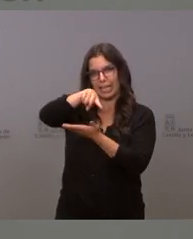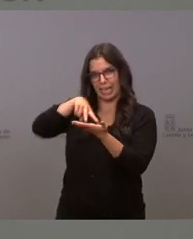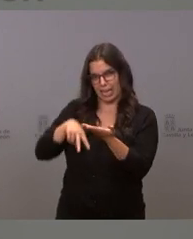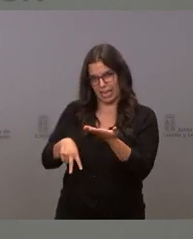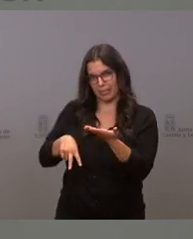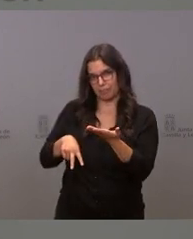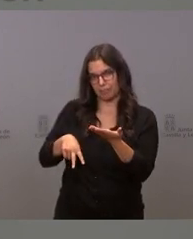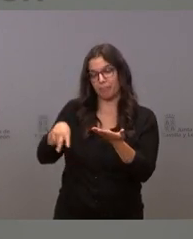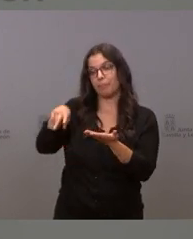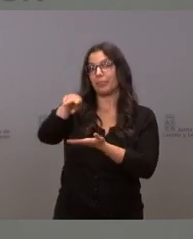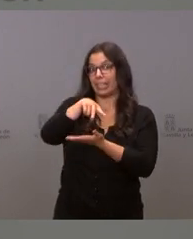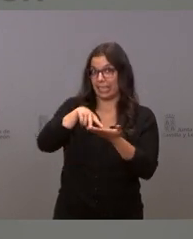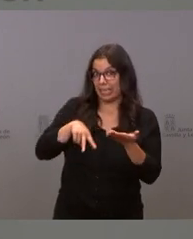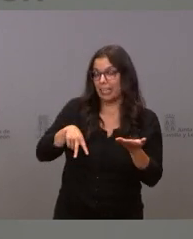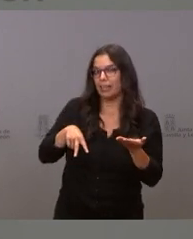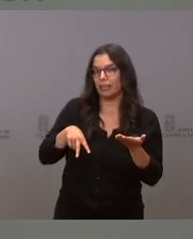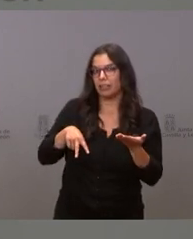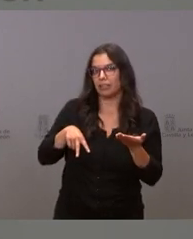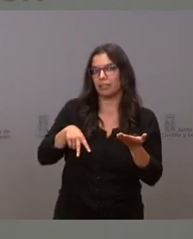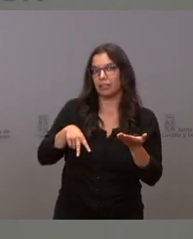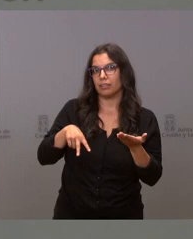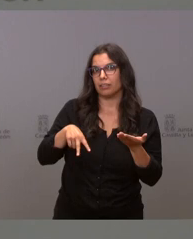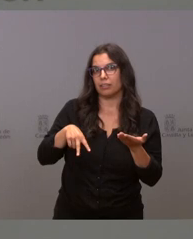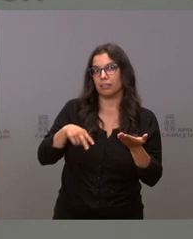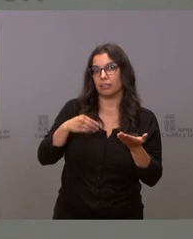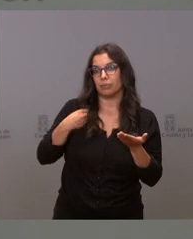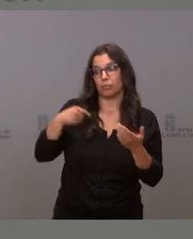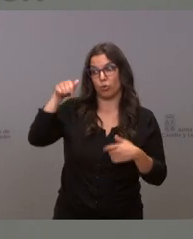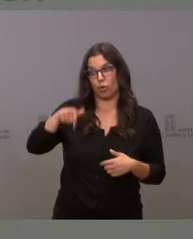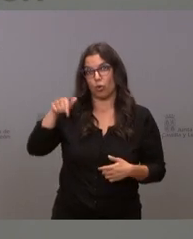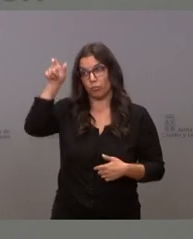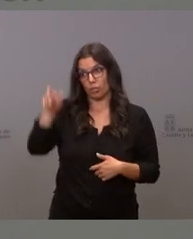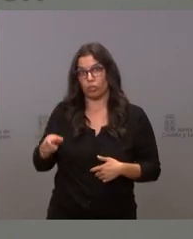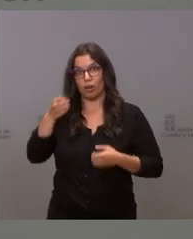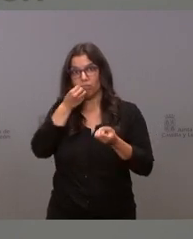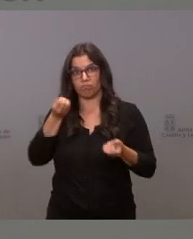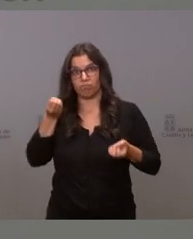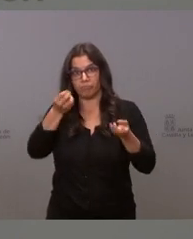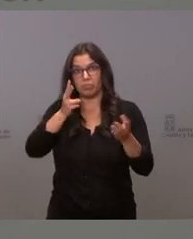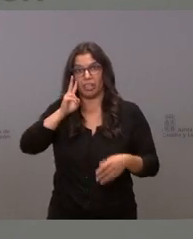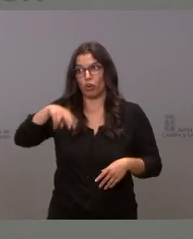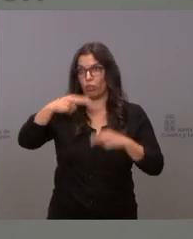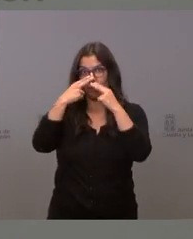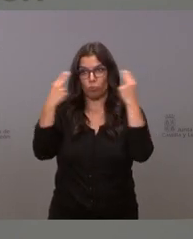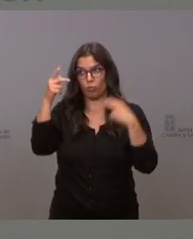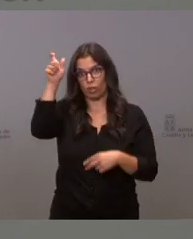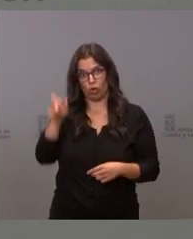y que se lo lea y que lea la confesión hoy de una persona que él confiesa públicamente